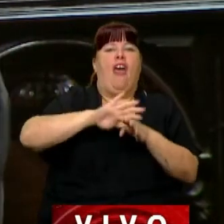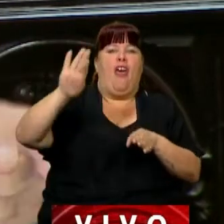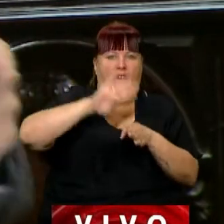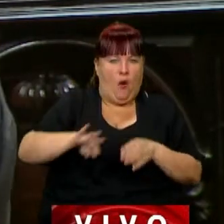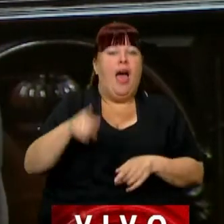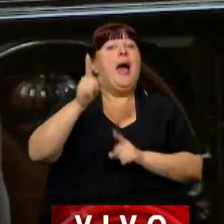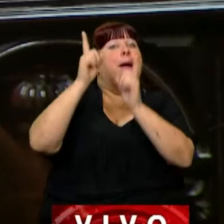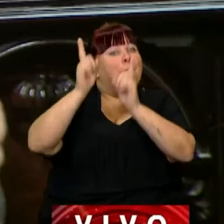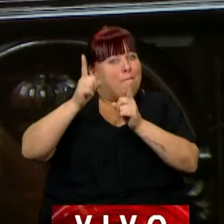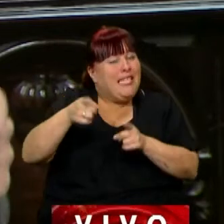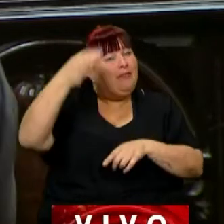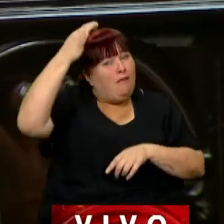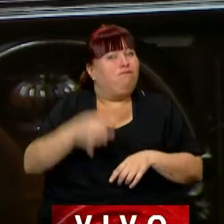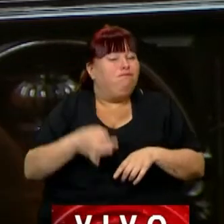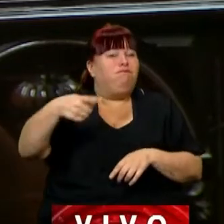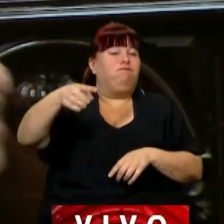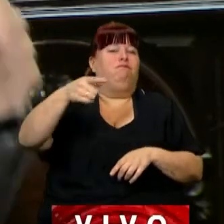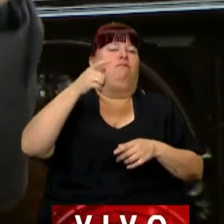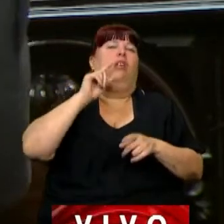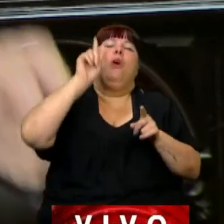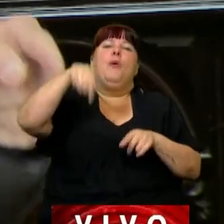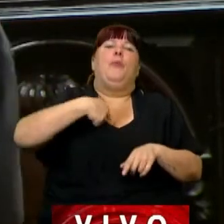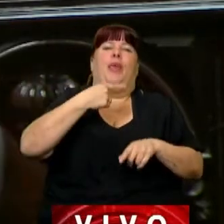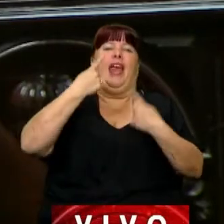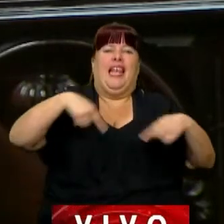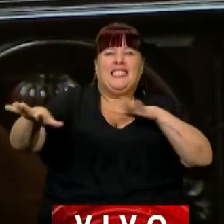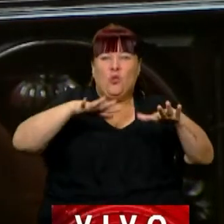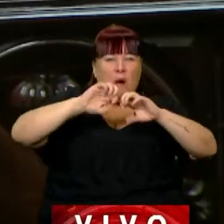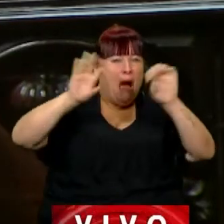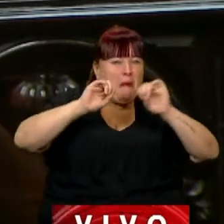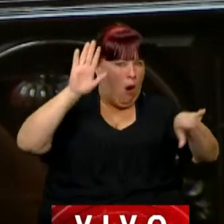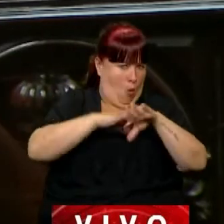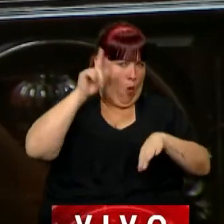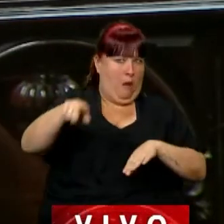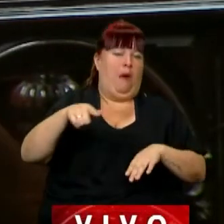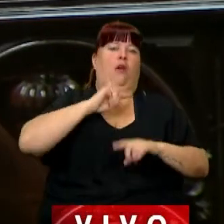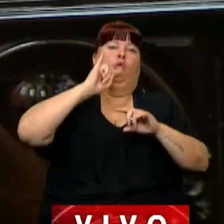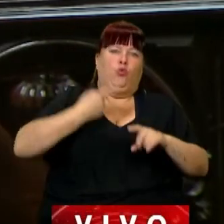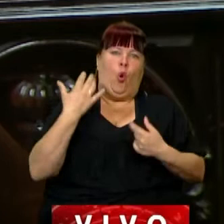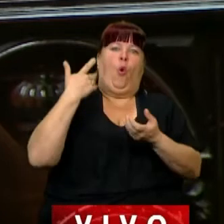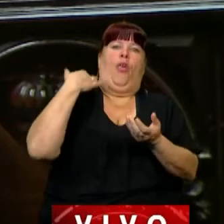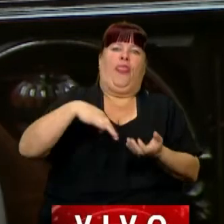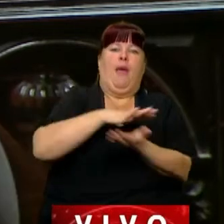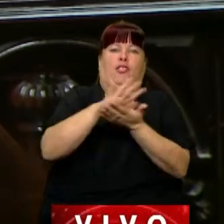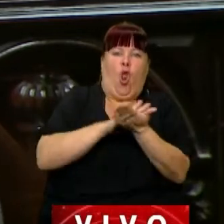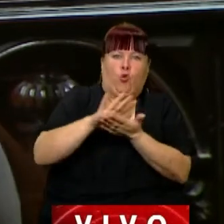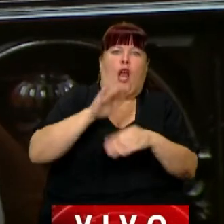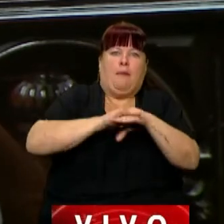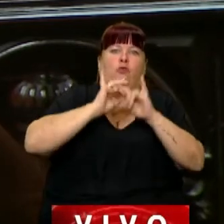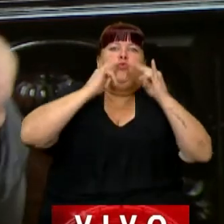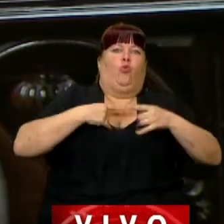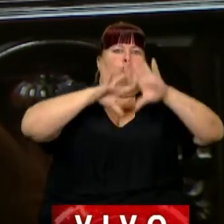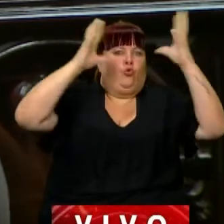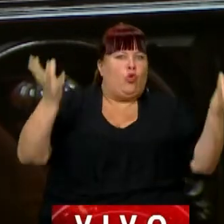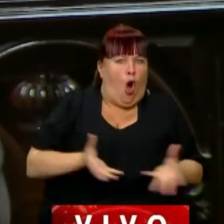fueron los que en definitiva han generado toda esta situación de la que nos tuvimos que hacer cargo y nos seguimos haciendo